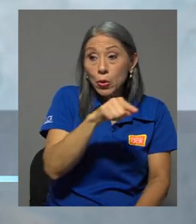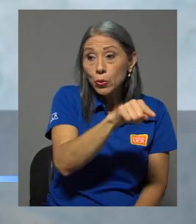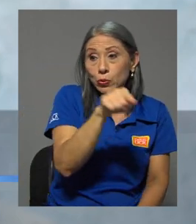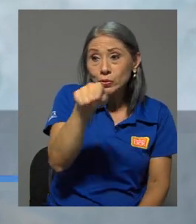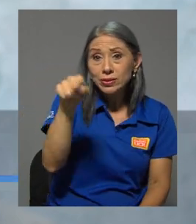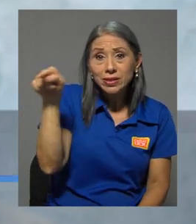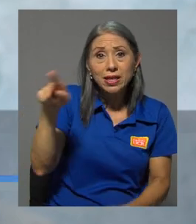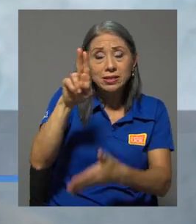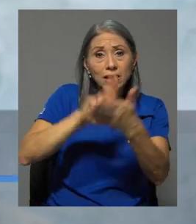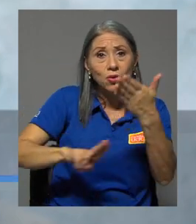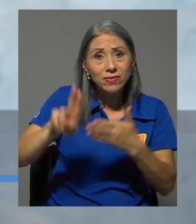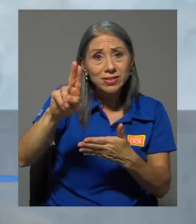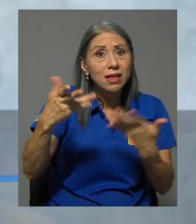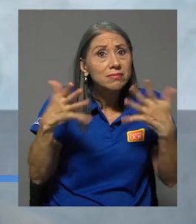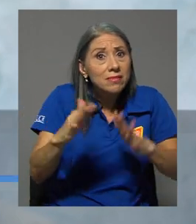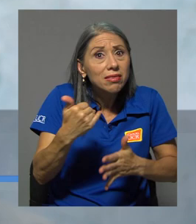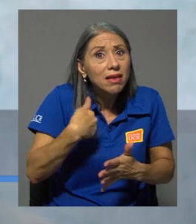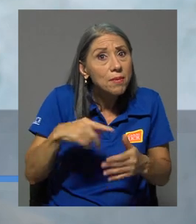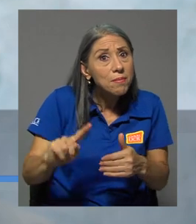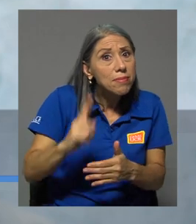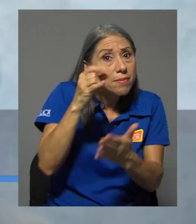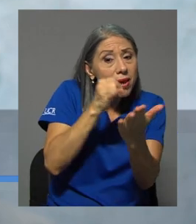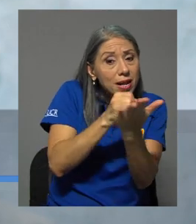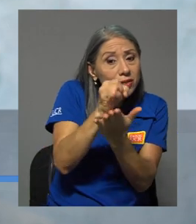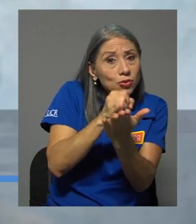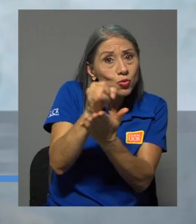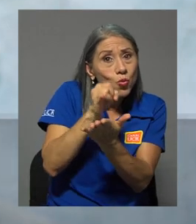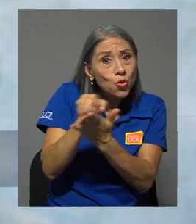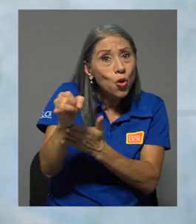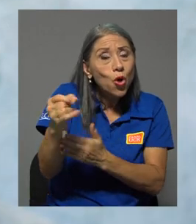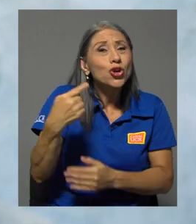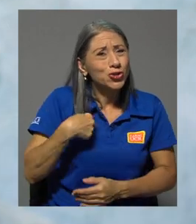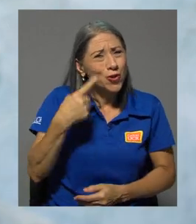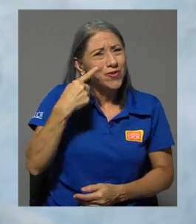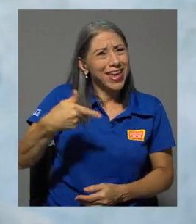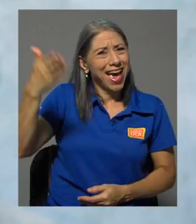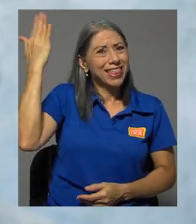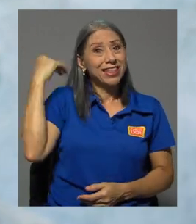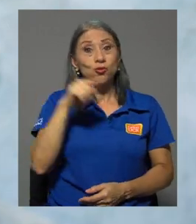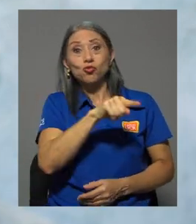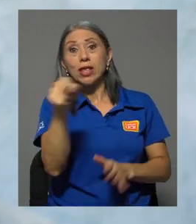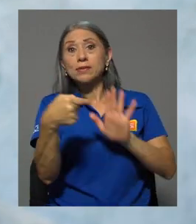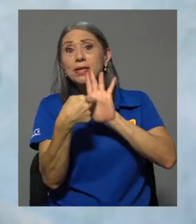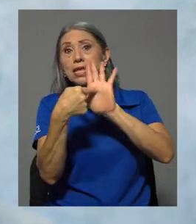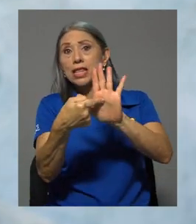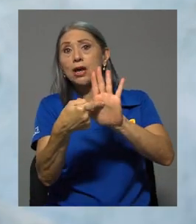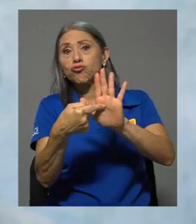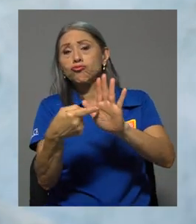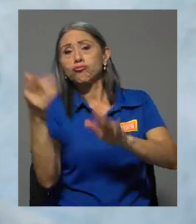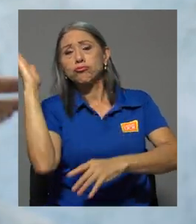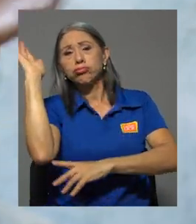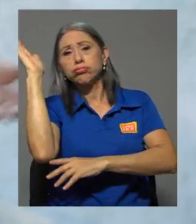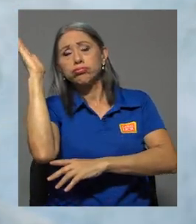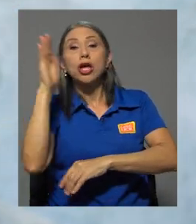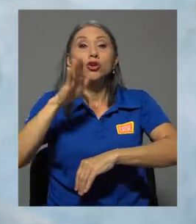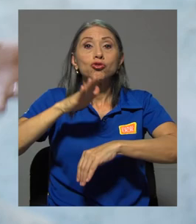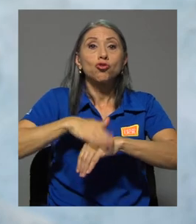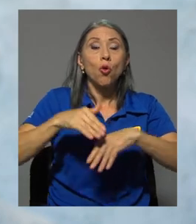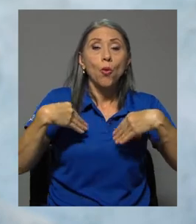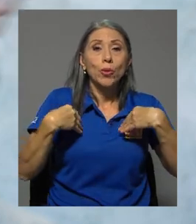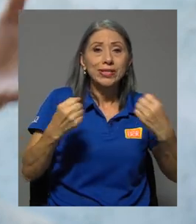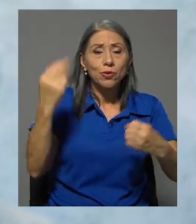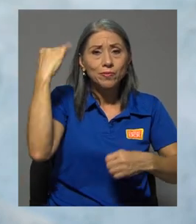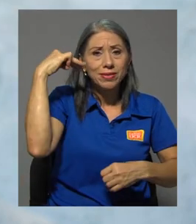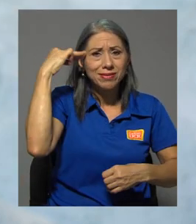universidad tienen un primer estudio, que yo vi el panel en el cual ustedes lo presentaron, sobre la salud mental, cómo se